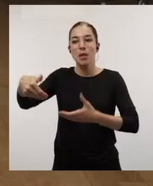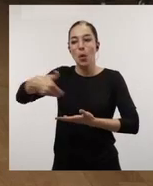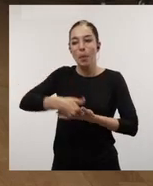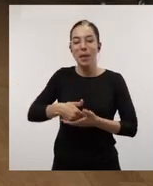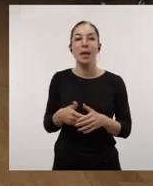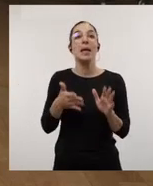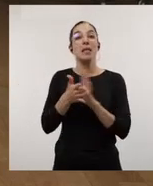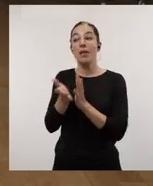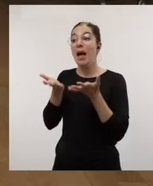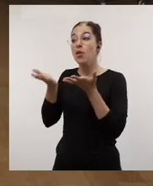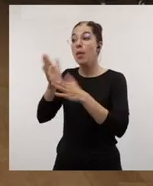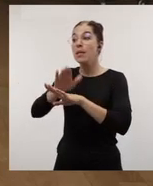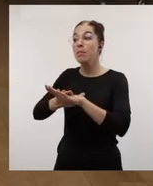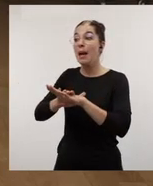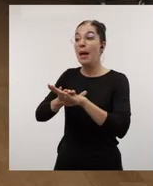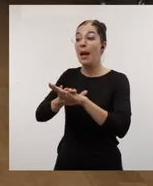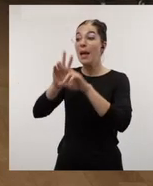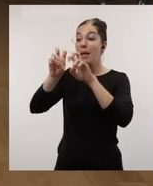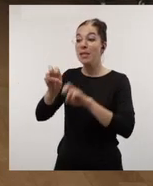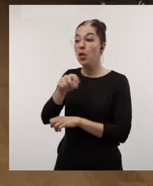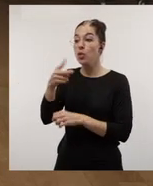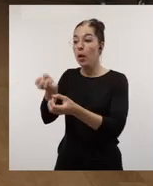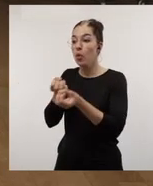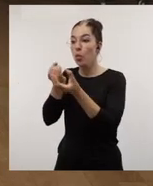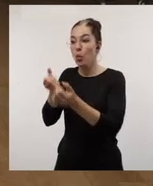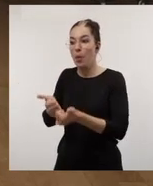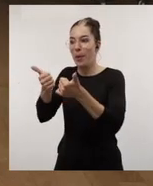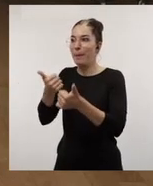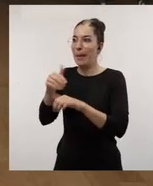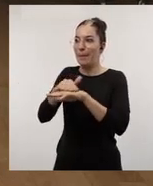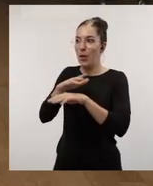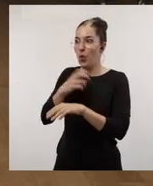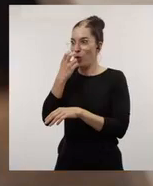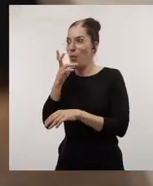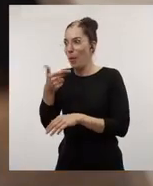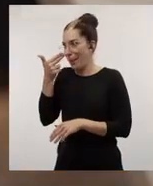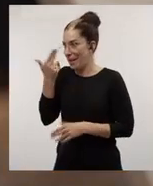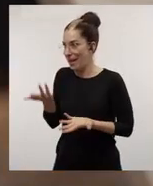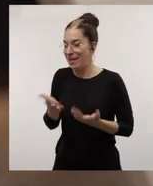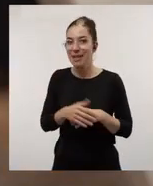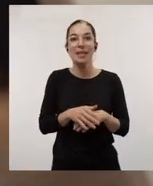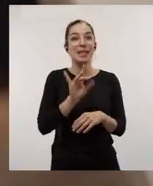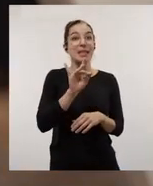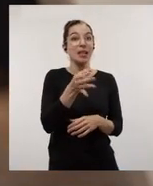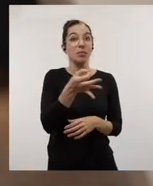nuestros investigadores. ¿Ayudarles a comunicar mejor el resultado de sus investigaciones? Perdona la curiosidad, porque claro, me interesa.